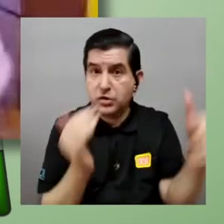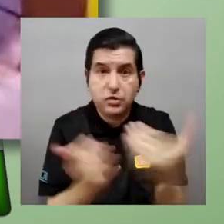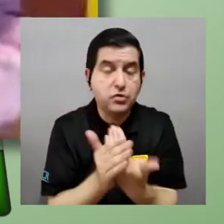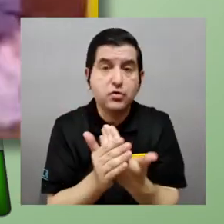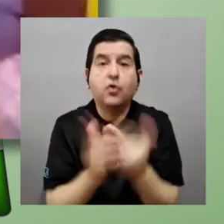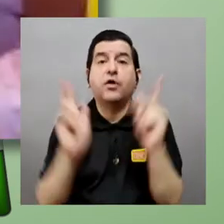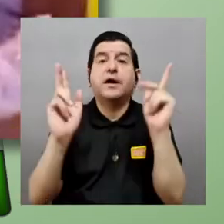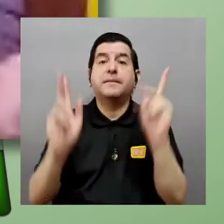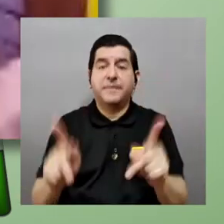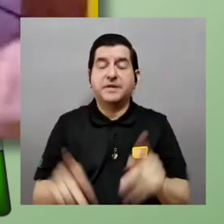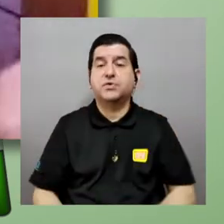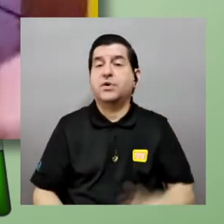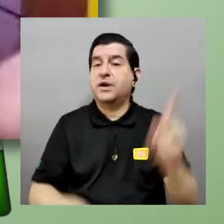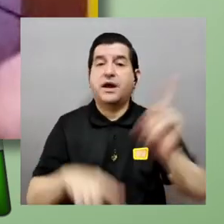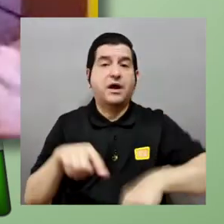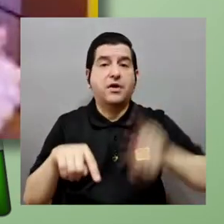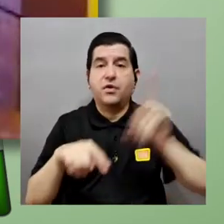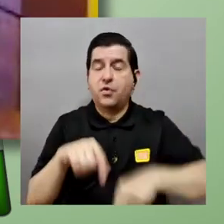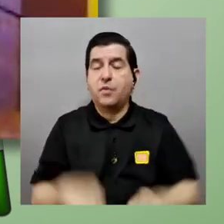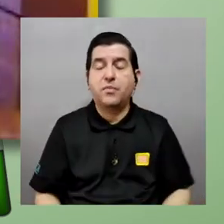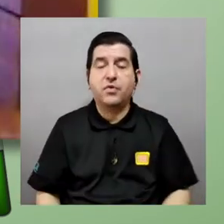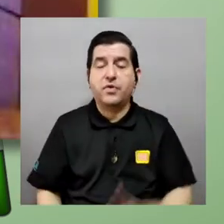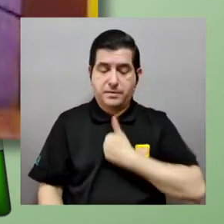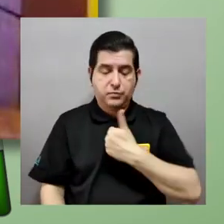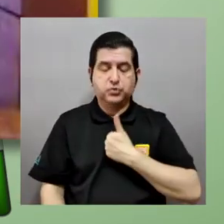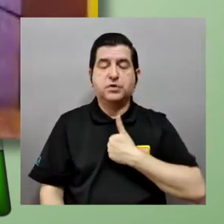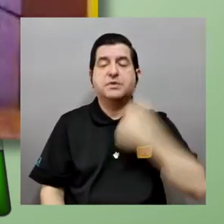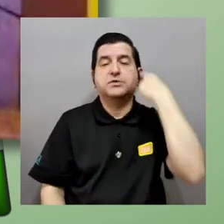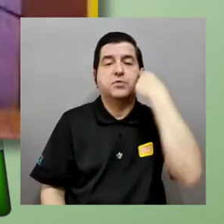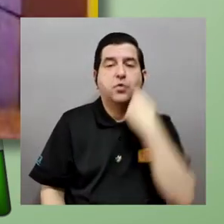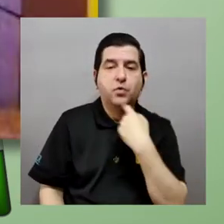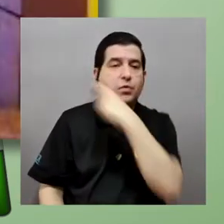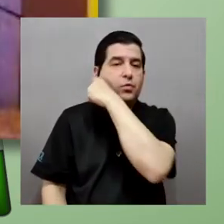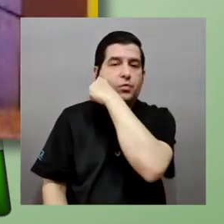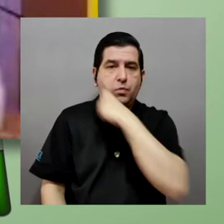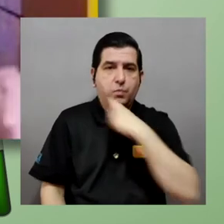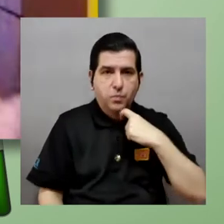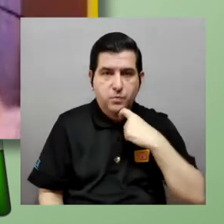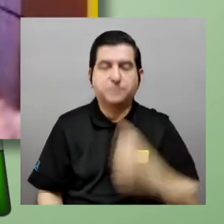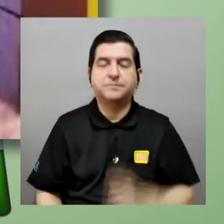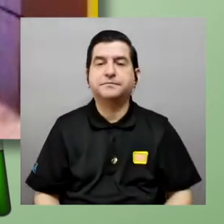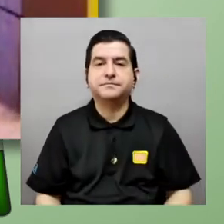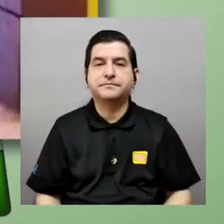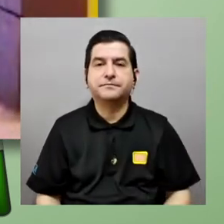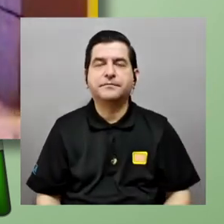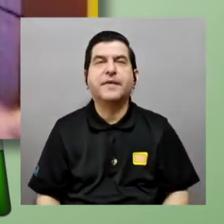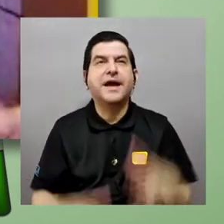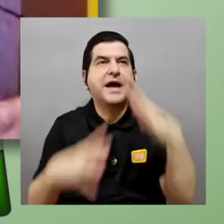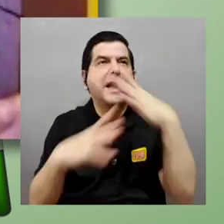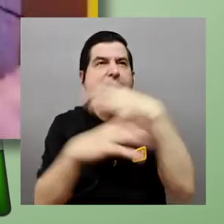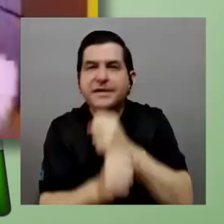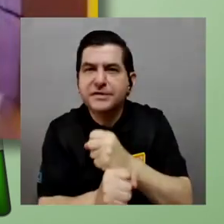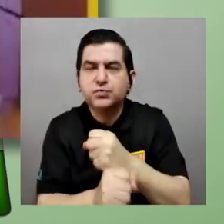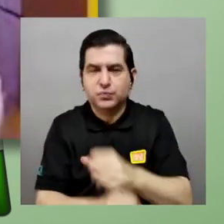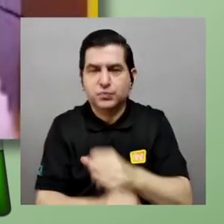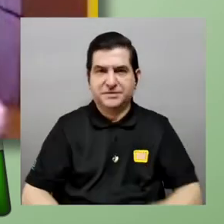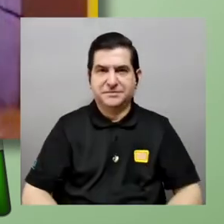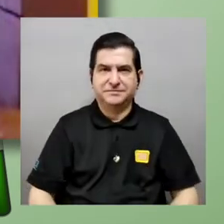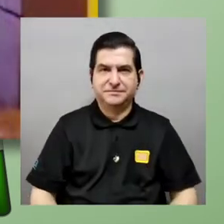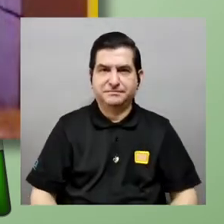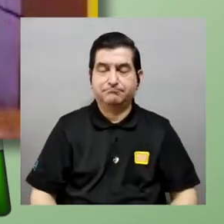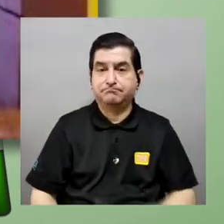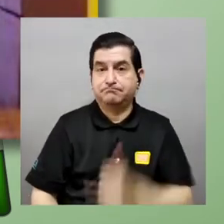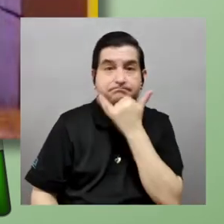afeitar a toda aquella persona que no pudiera afeitarse por sí misma verdad resumiendo un poquito